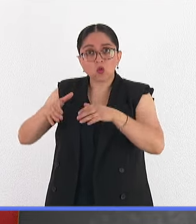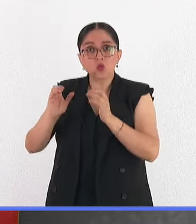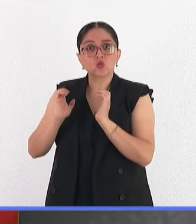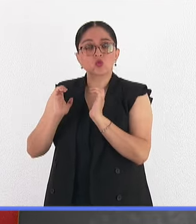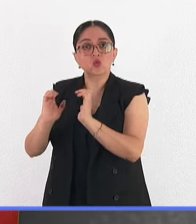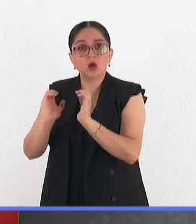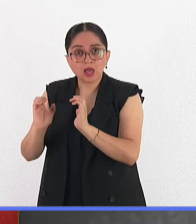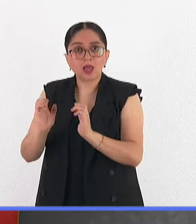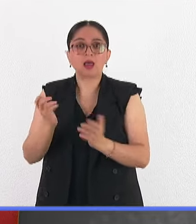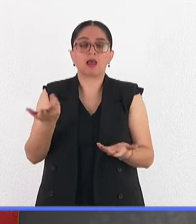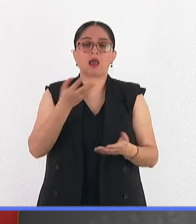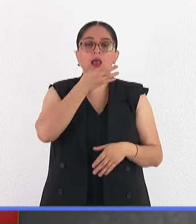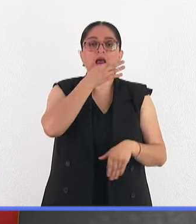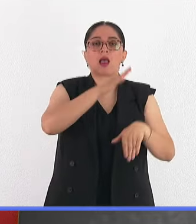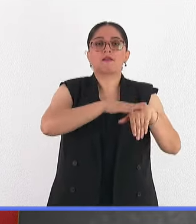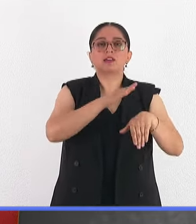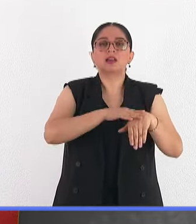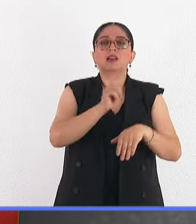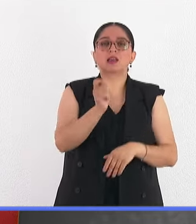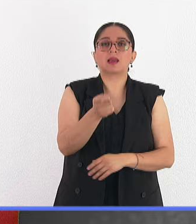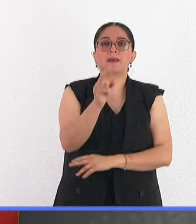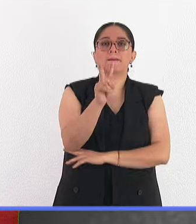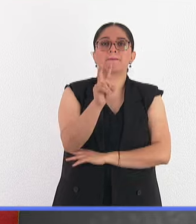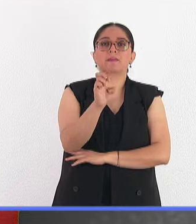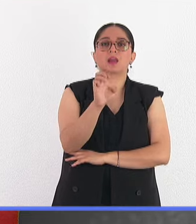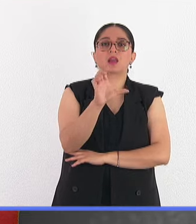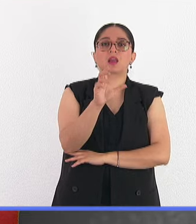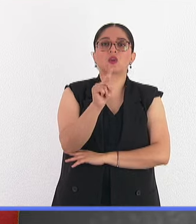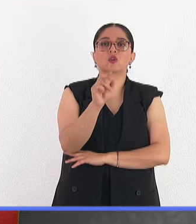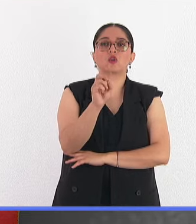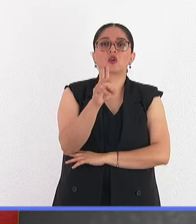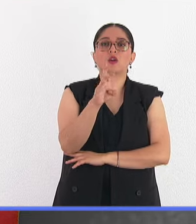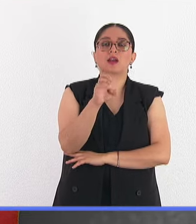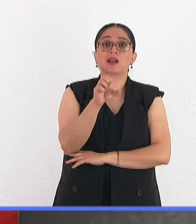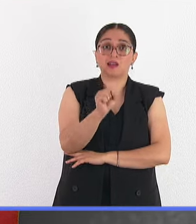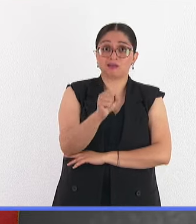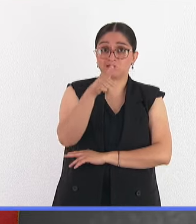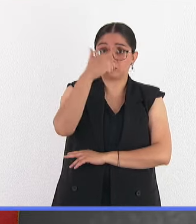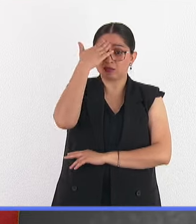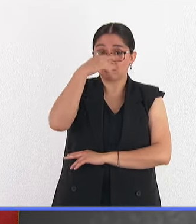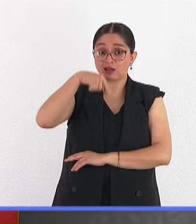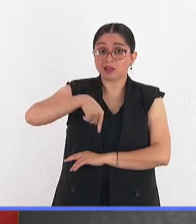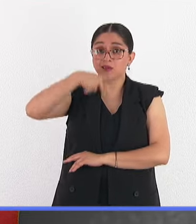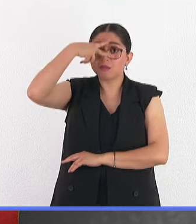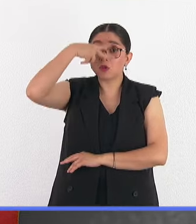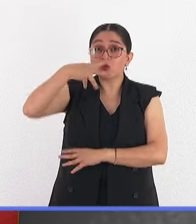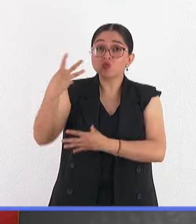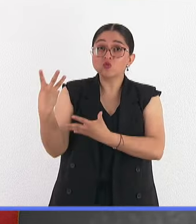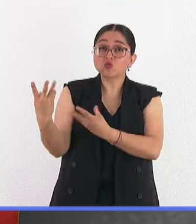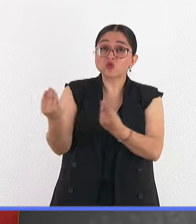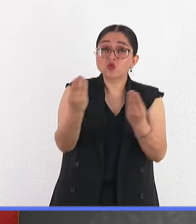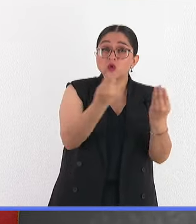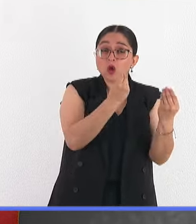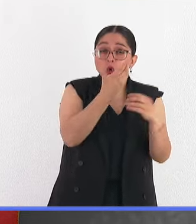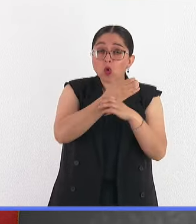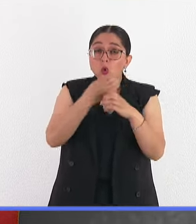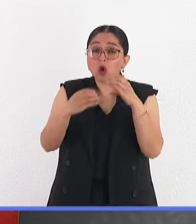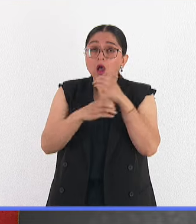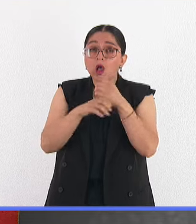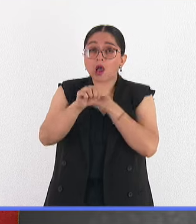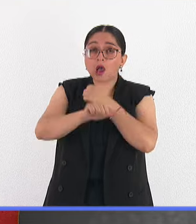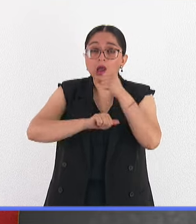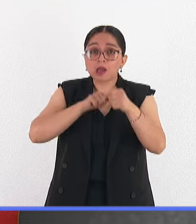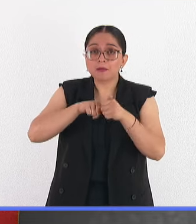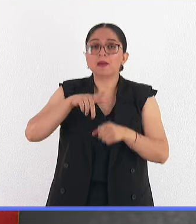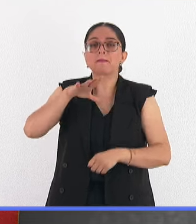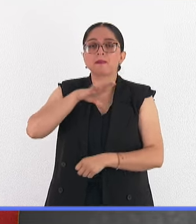vectores. Yo creo que no he mencionado que México es un país rico en diversidad biológica y también en vectores que transmiten